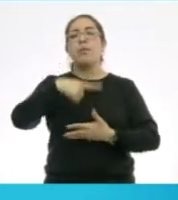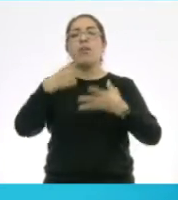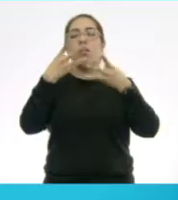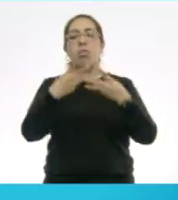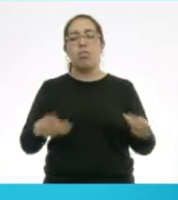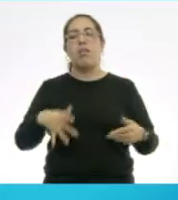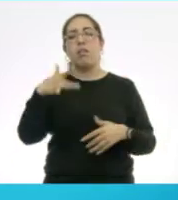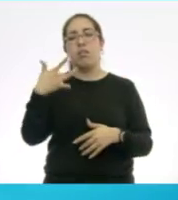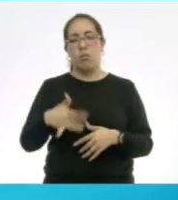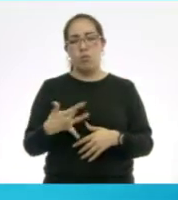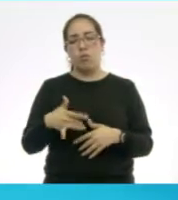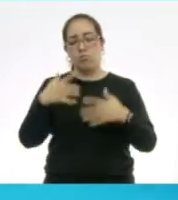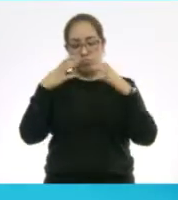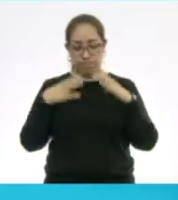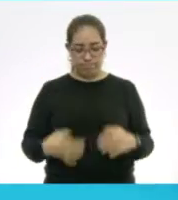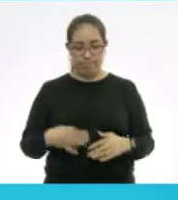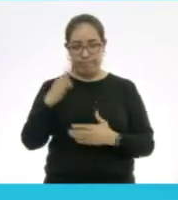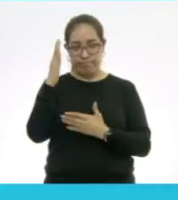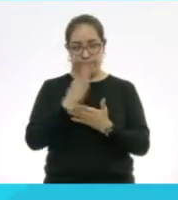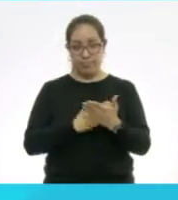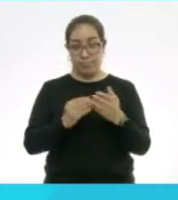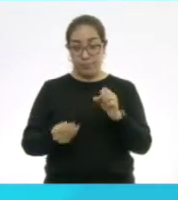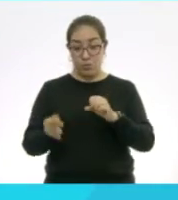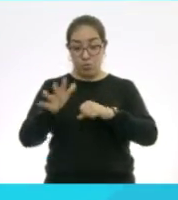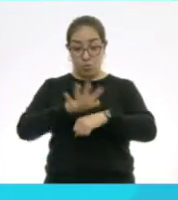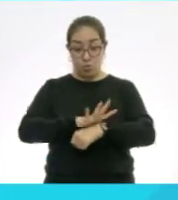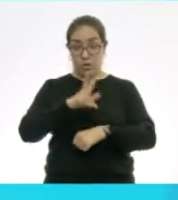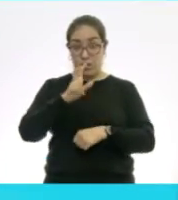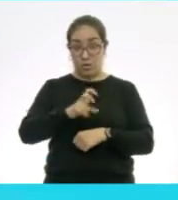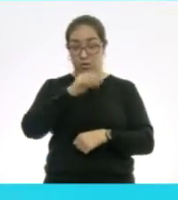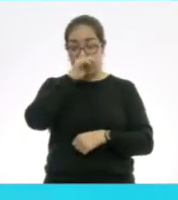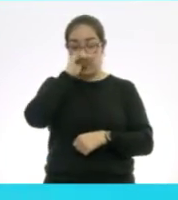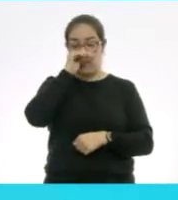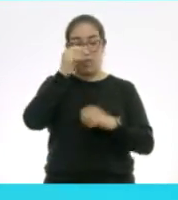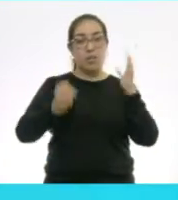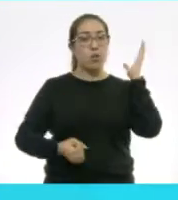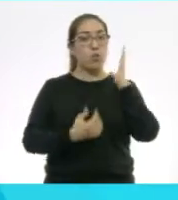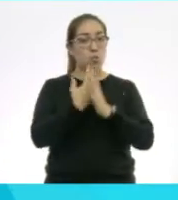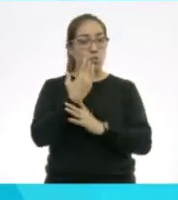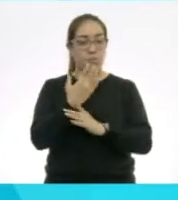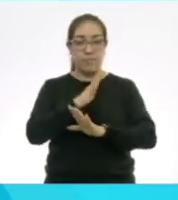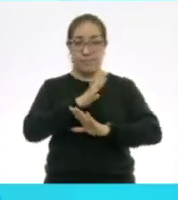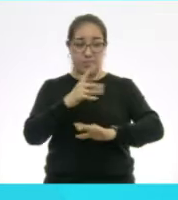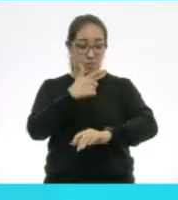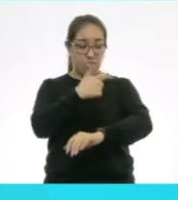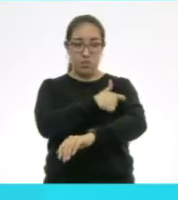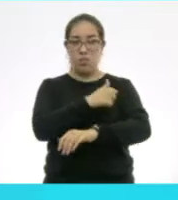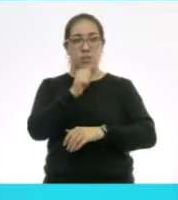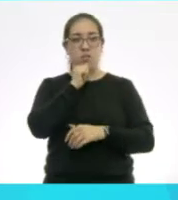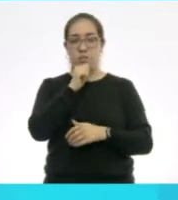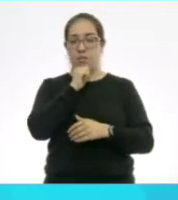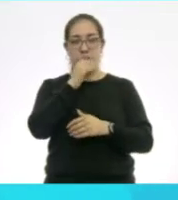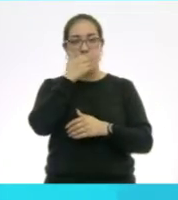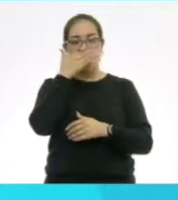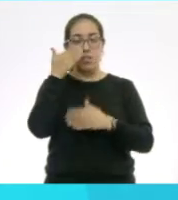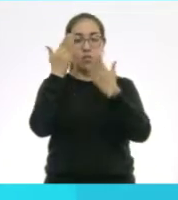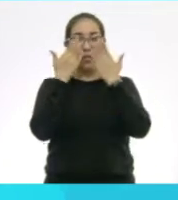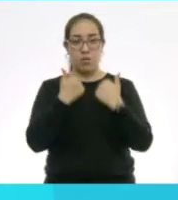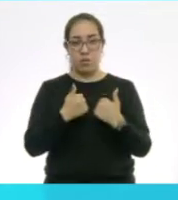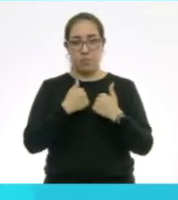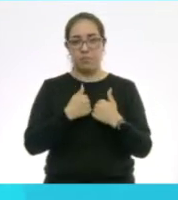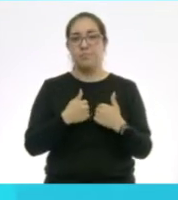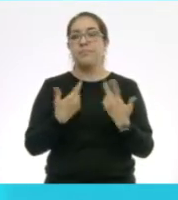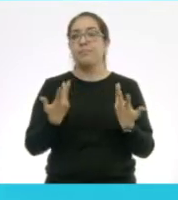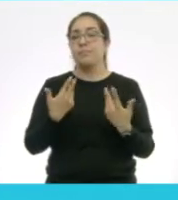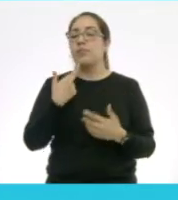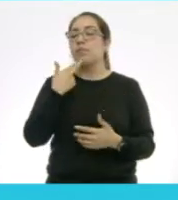Tenemos que recordar que el COVID-19 es una enfermedad nueva, es un virus nuevo. Por tal motivo, no hay una vacuna para poder prevenirlo. En la mayor parte de